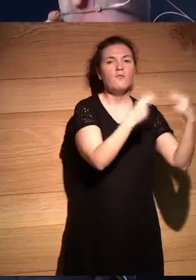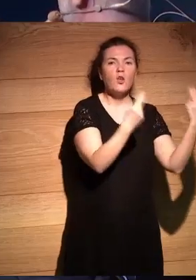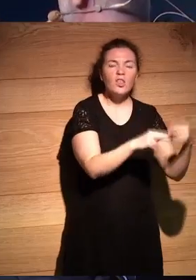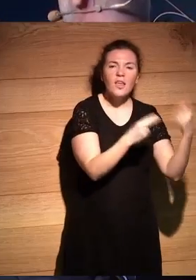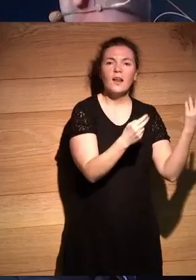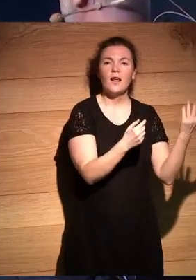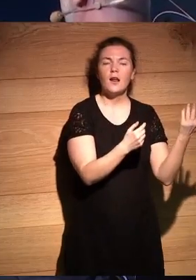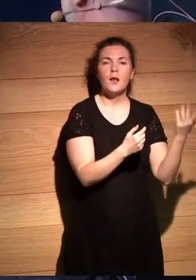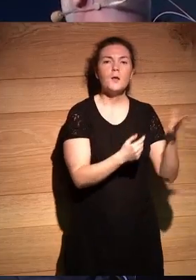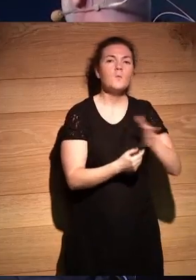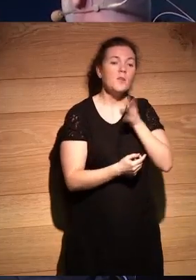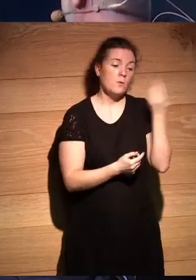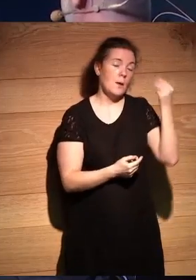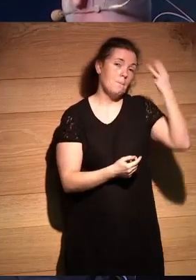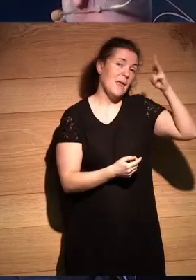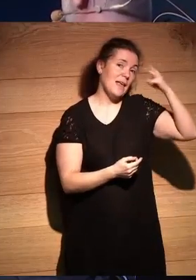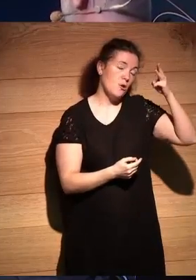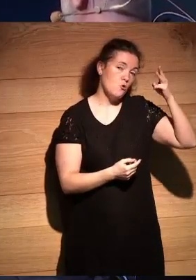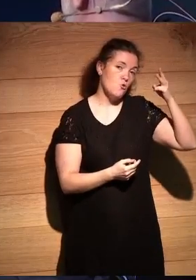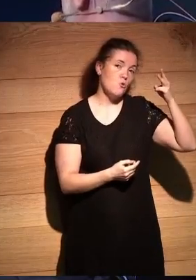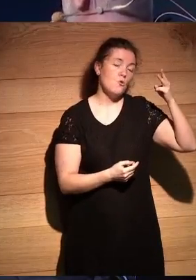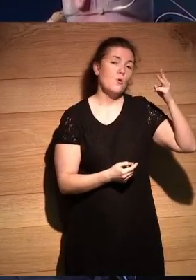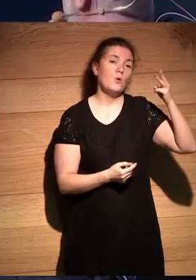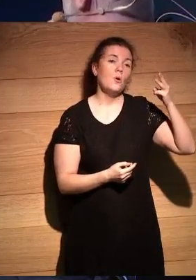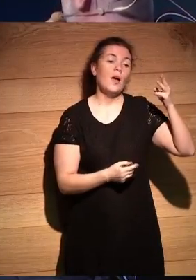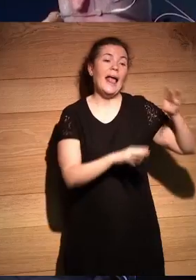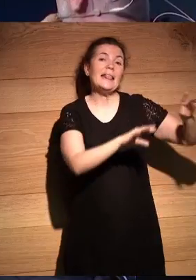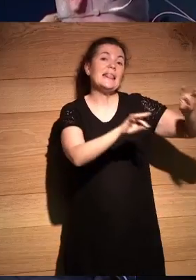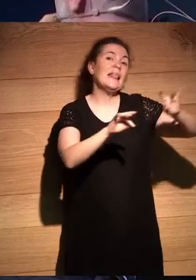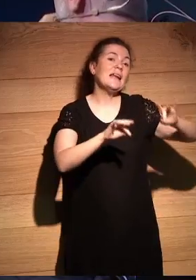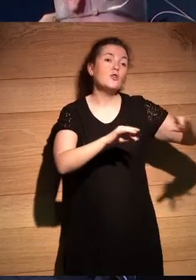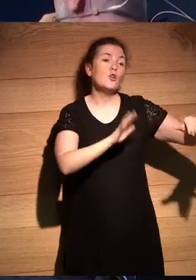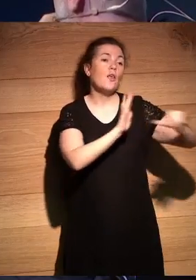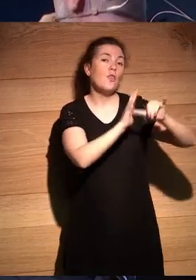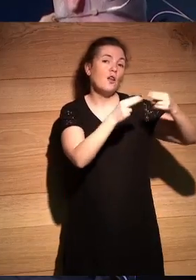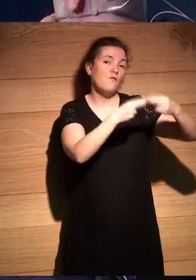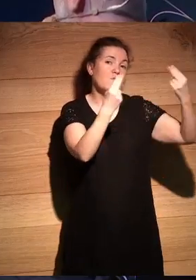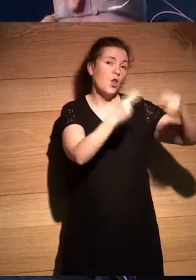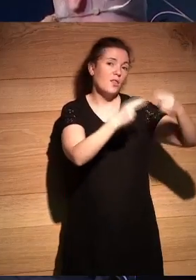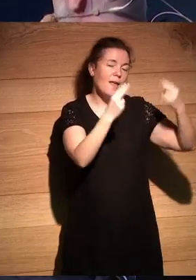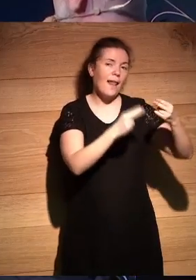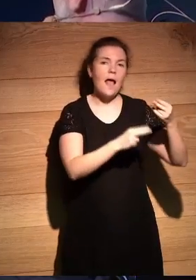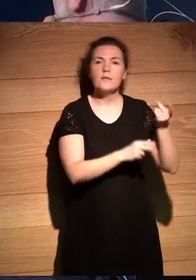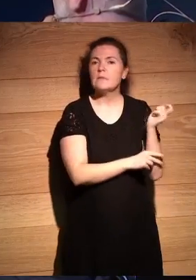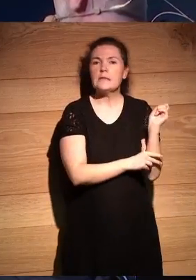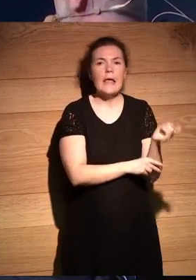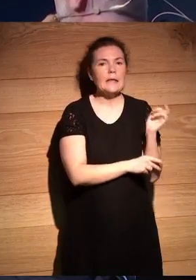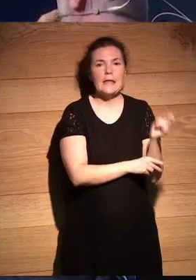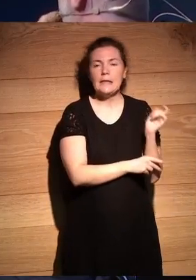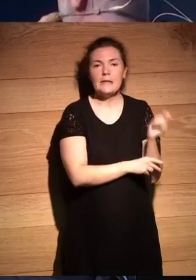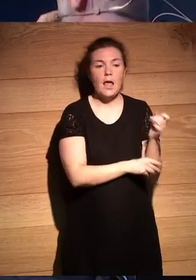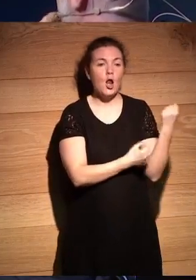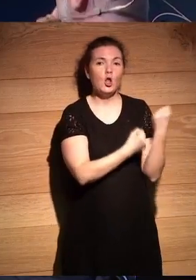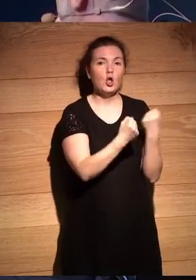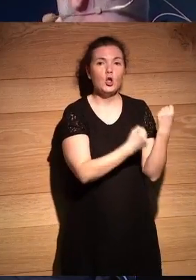porque en México o al menos los territorios que estamos muy cerca de la frontera pues es muy habitual ir en